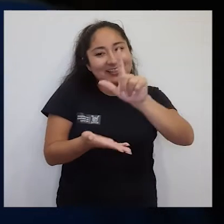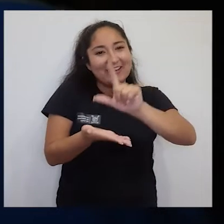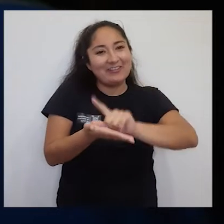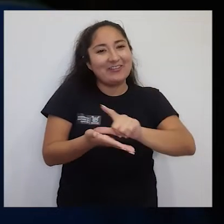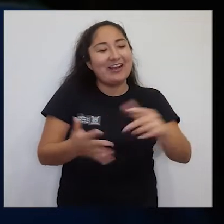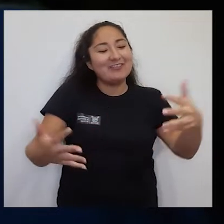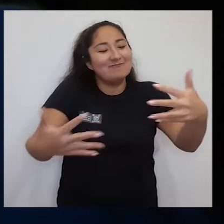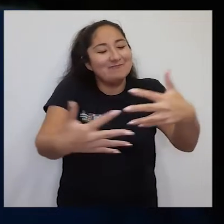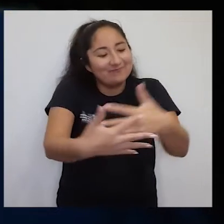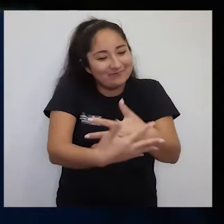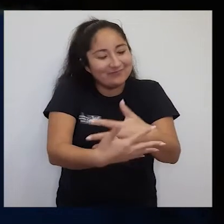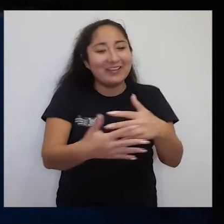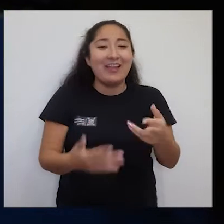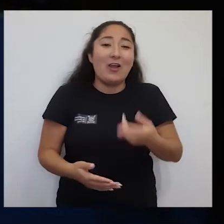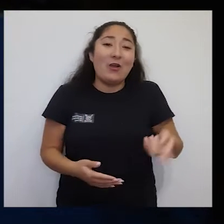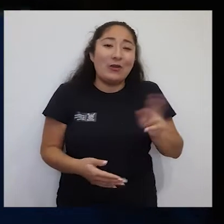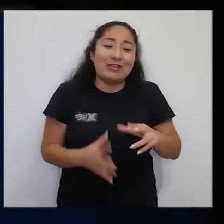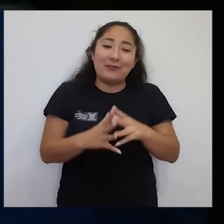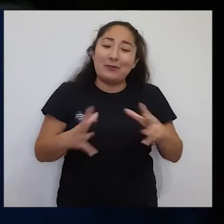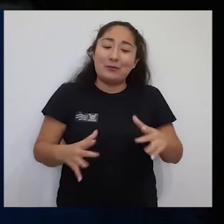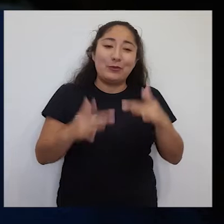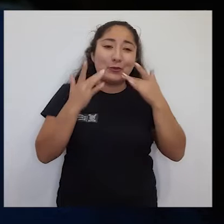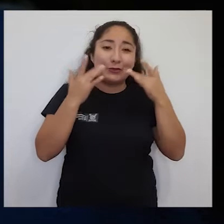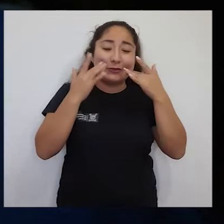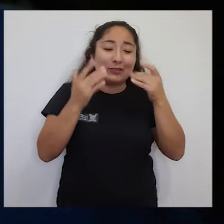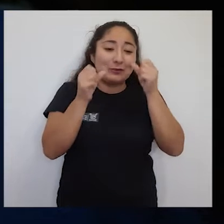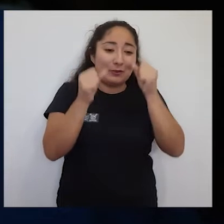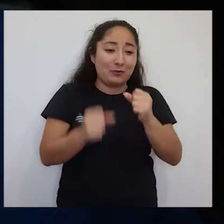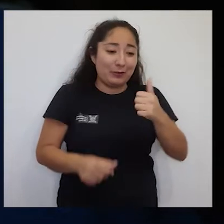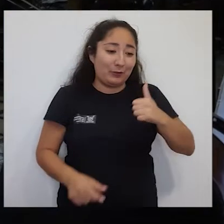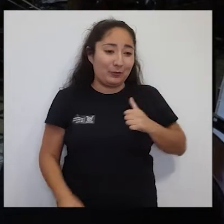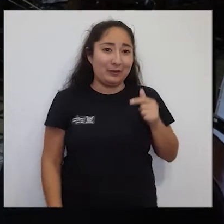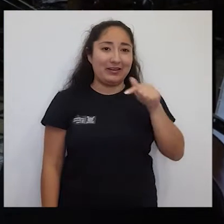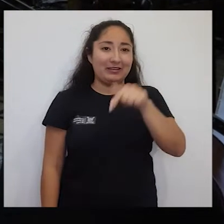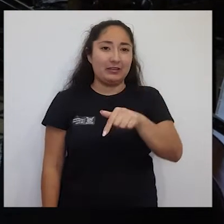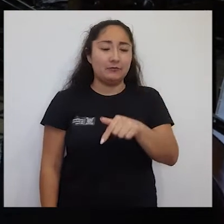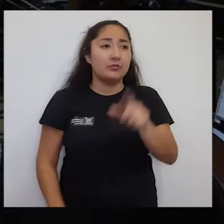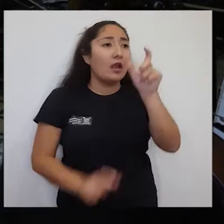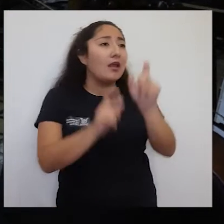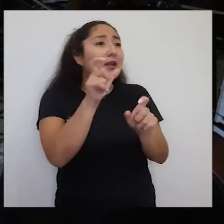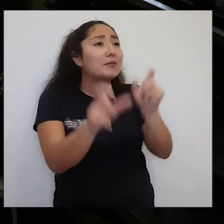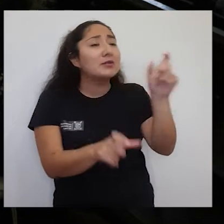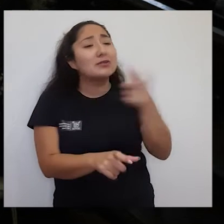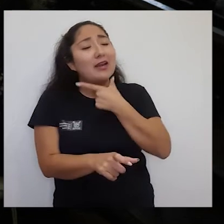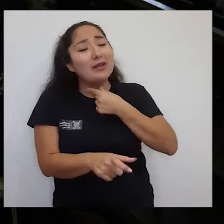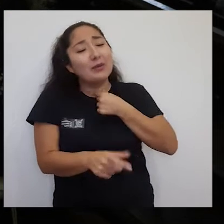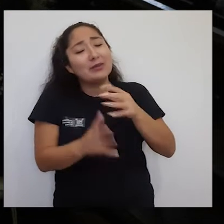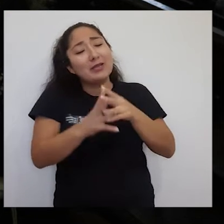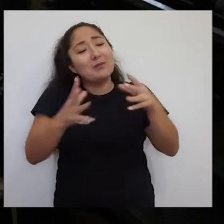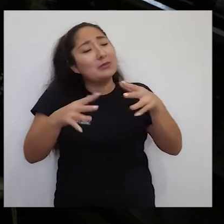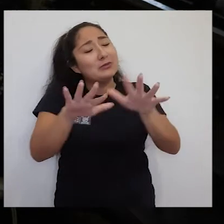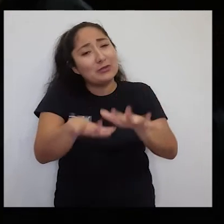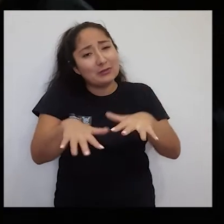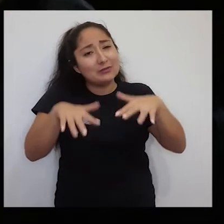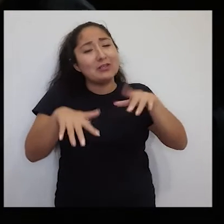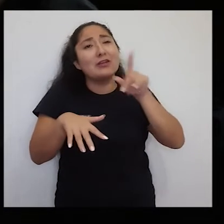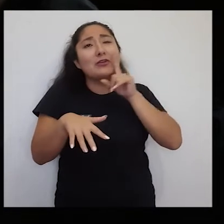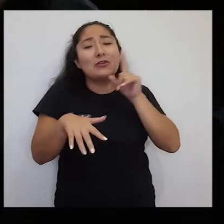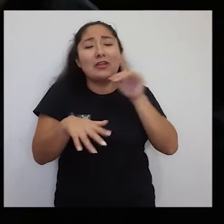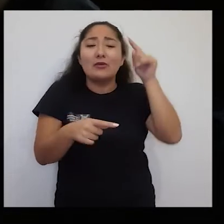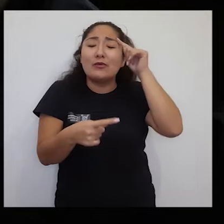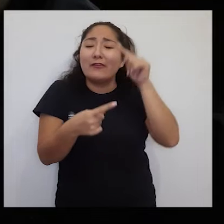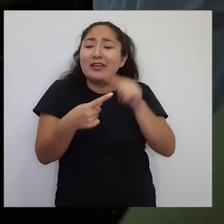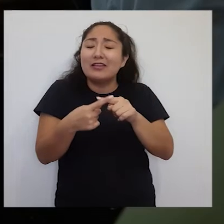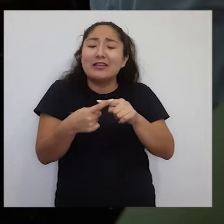abierta... ...así que nuevamente estamos muy contentos... ...de haber podido venir este año. La gente le encantan los conciertos... ...tiene una